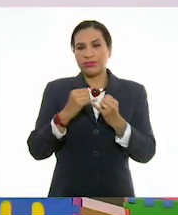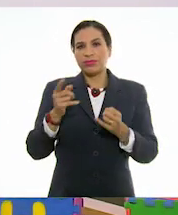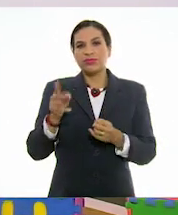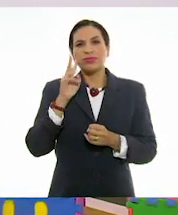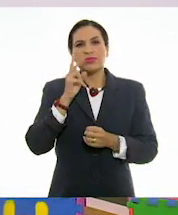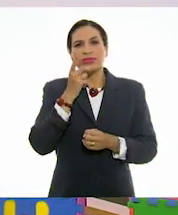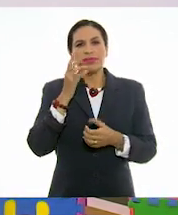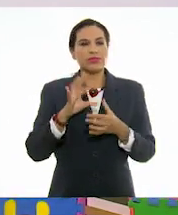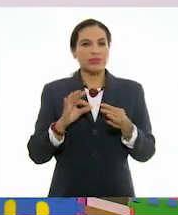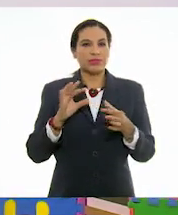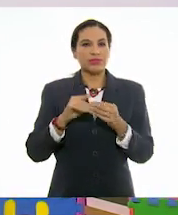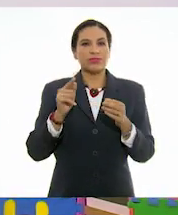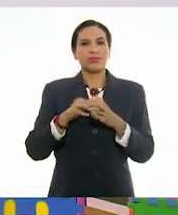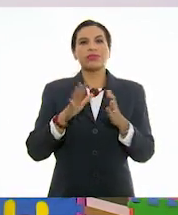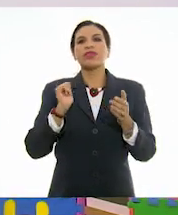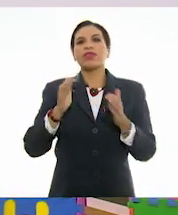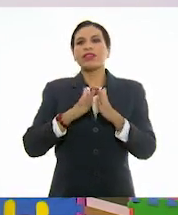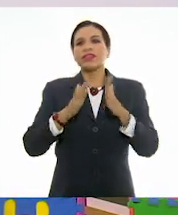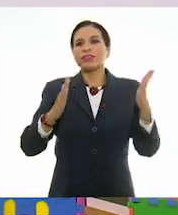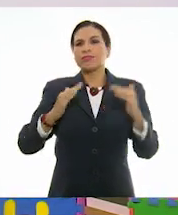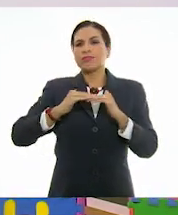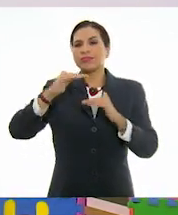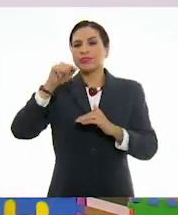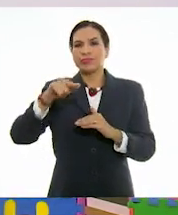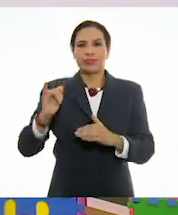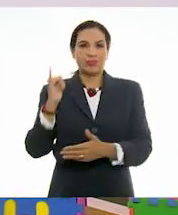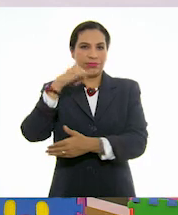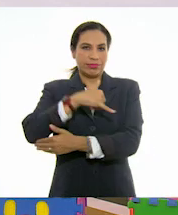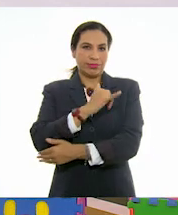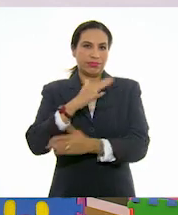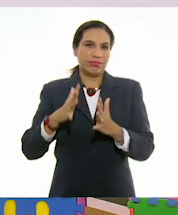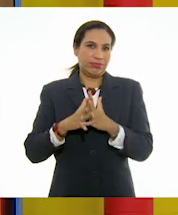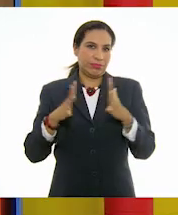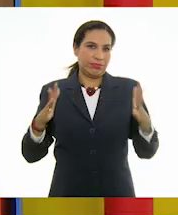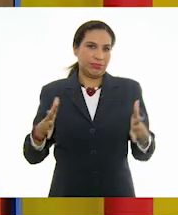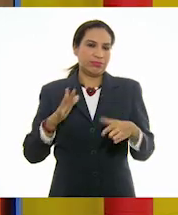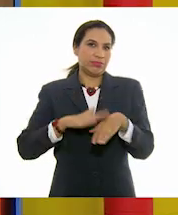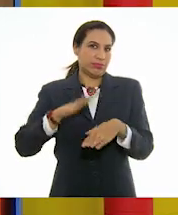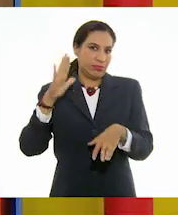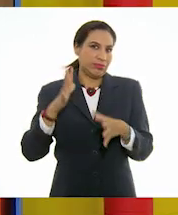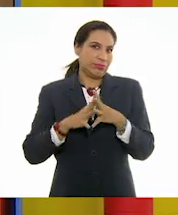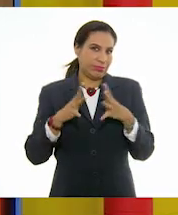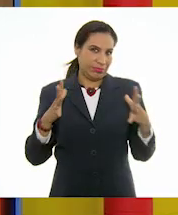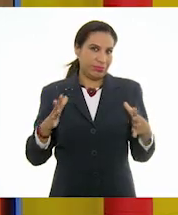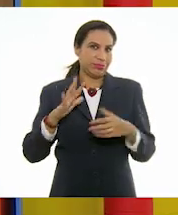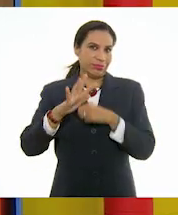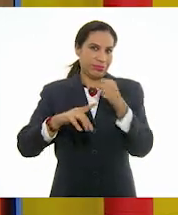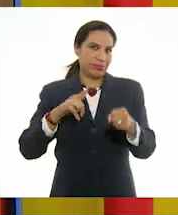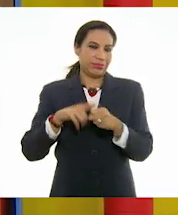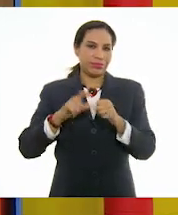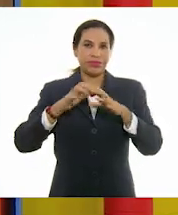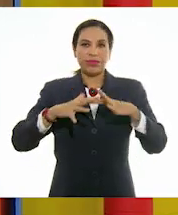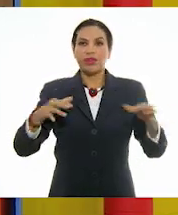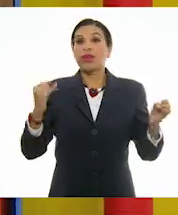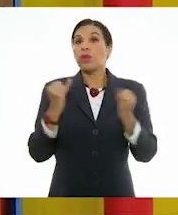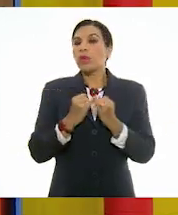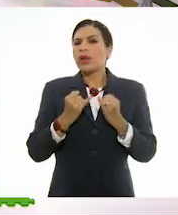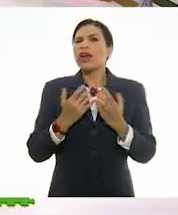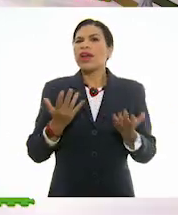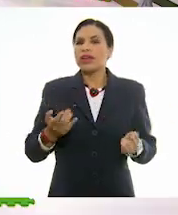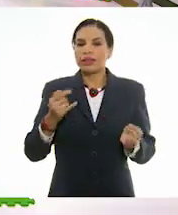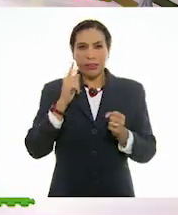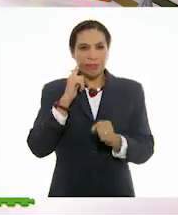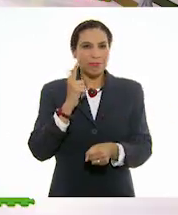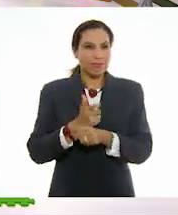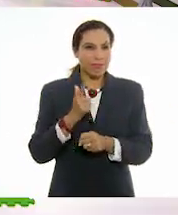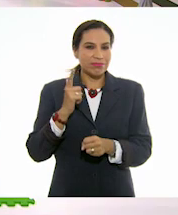destaca por el tamaño a la ballena, como el animal marino más grande. Pero además, también